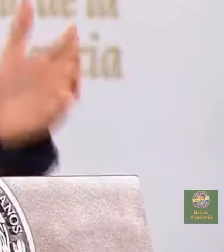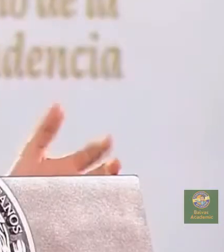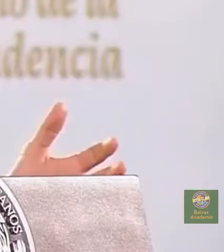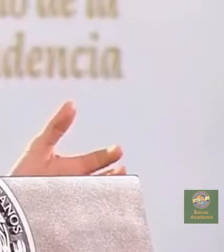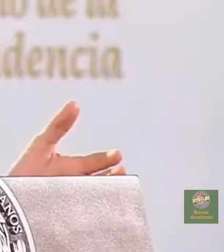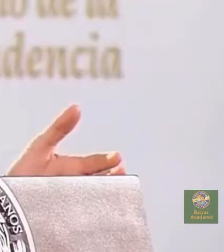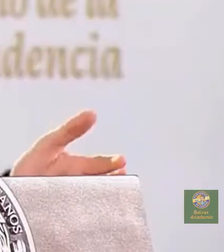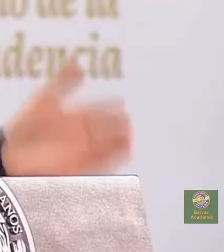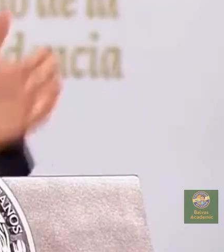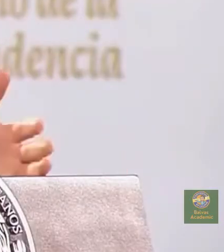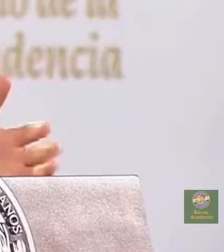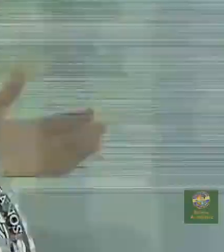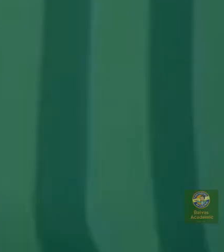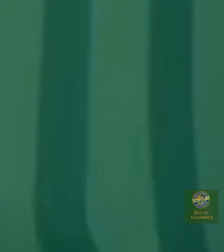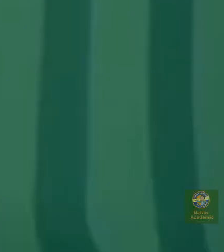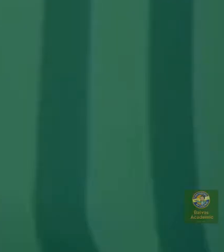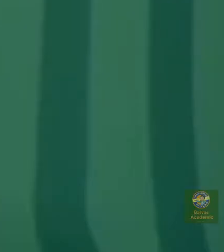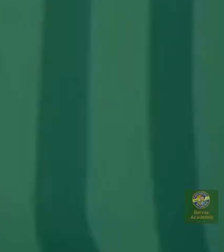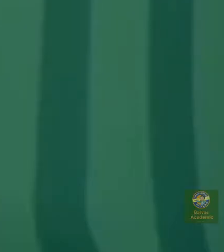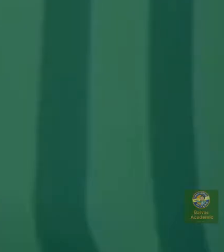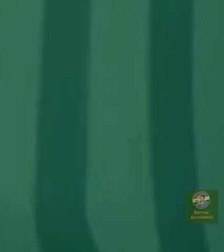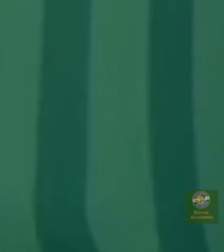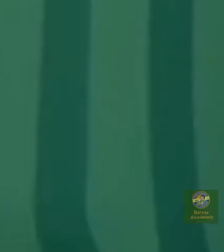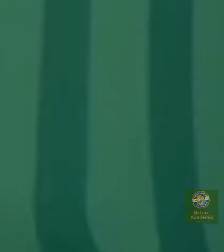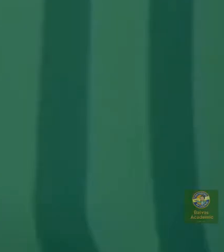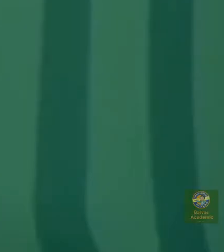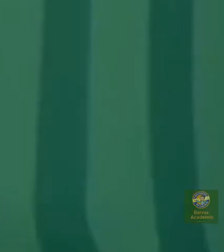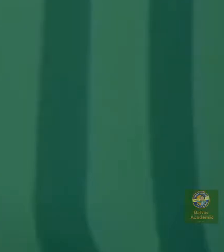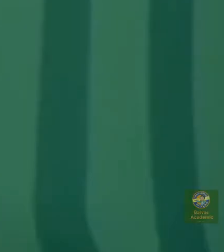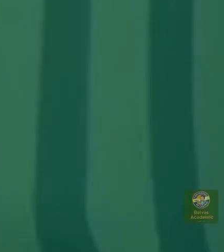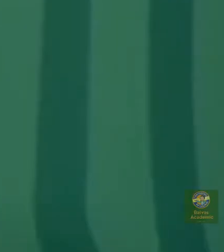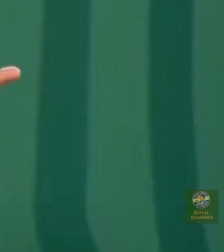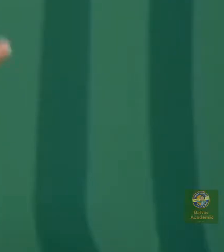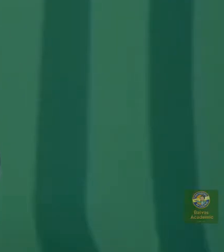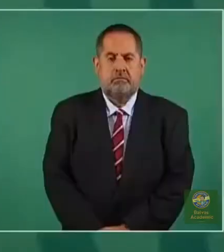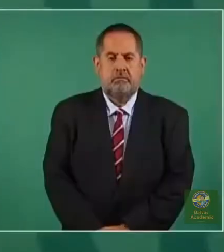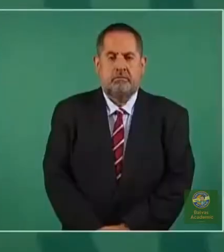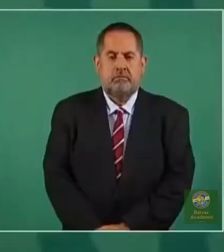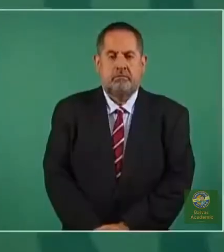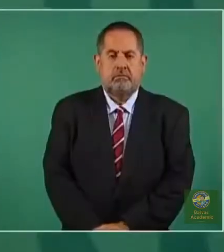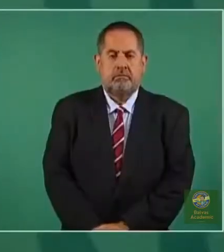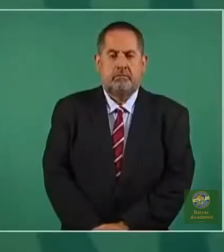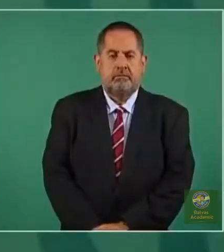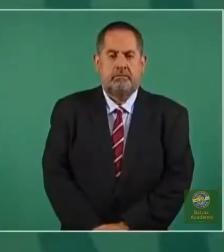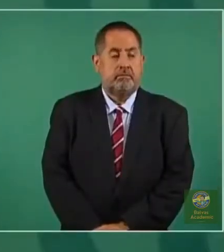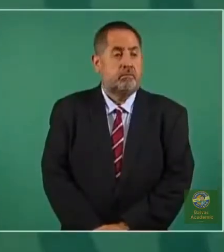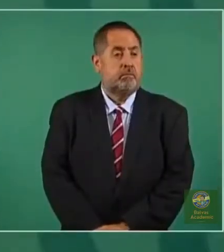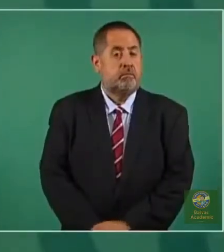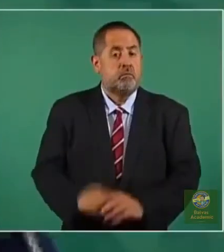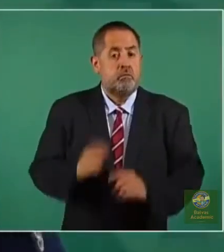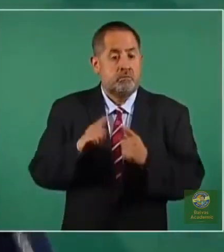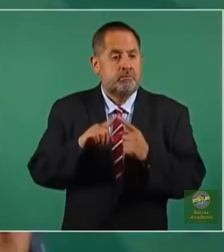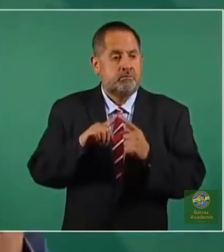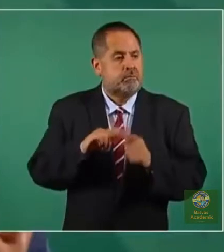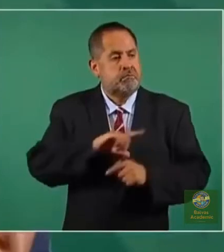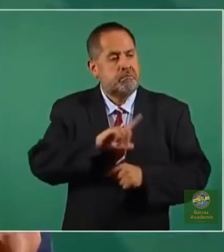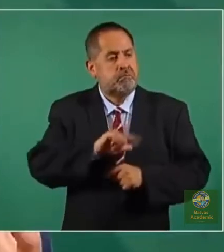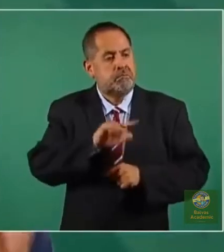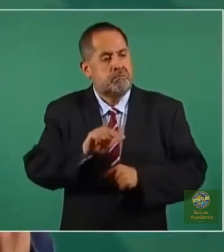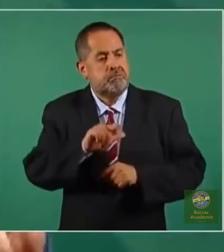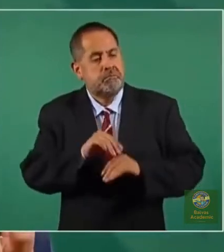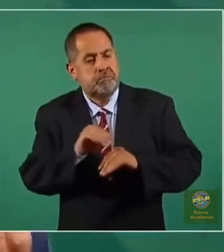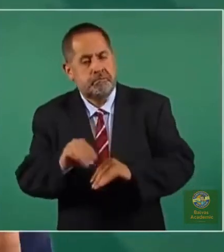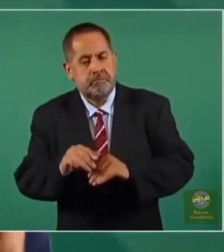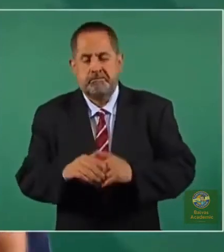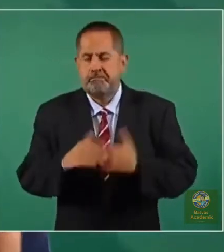hospitalizados, por la leucemia, pero además uno de ellos prolongó su hospitalización por el hecho de que resultó positivo a COVID. Entonces, este es el